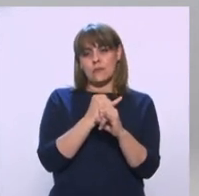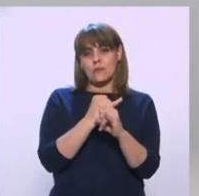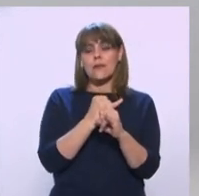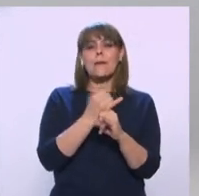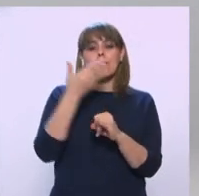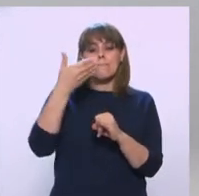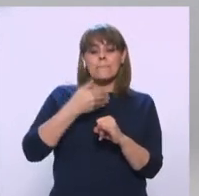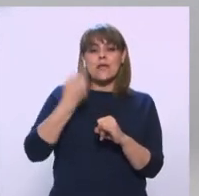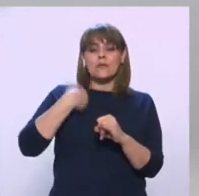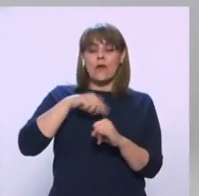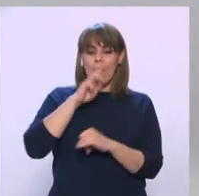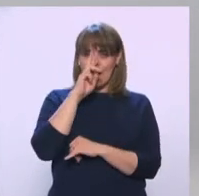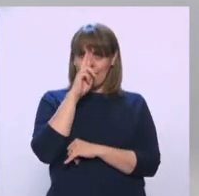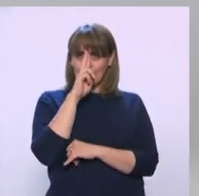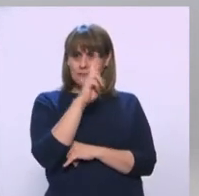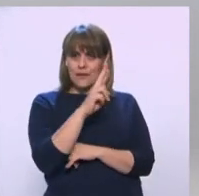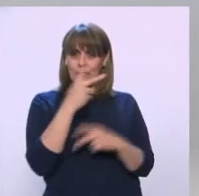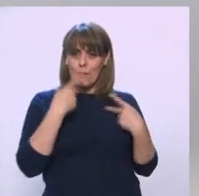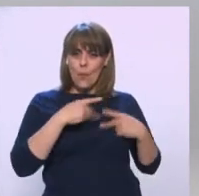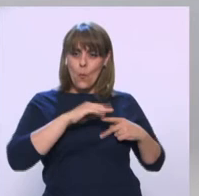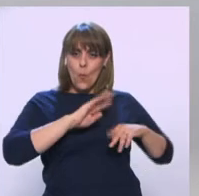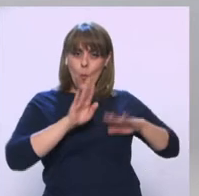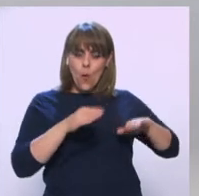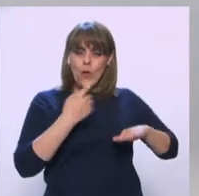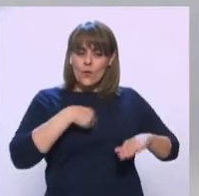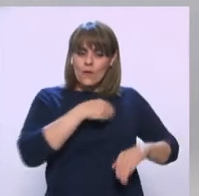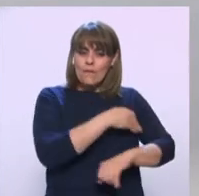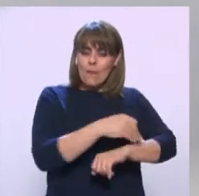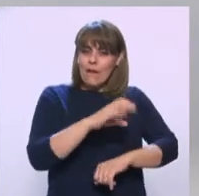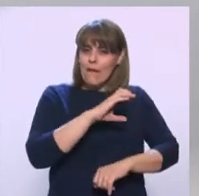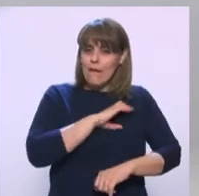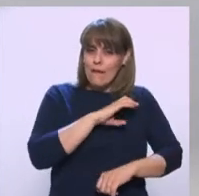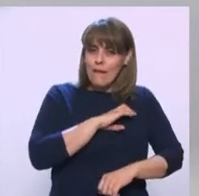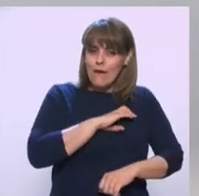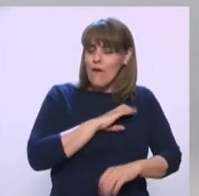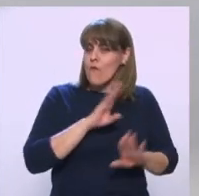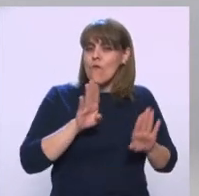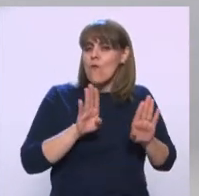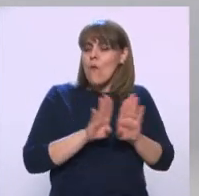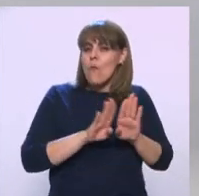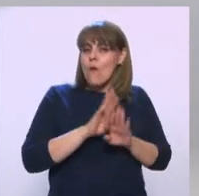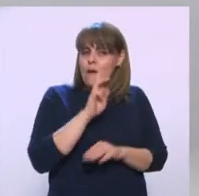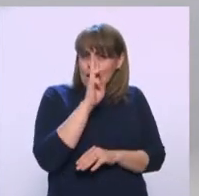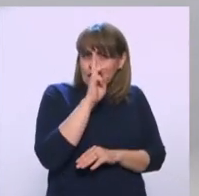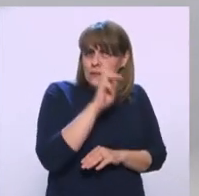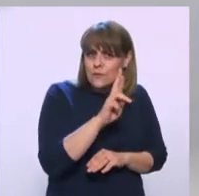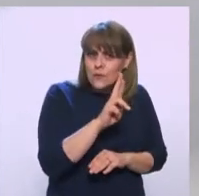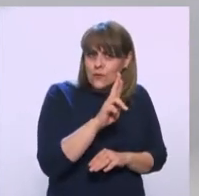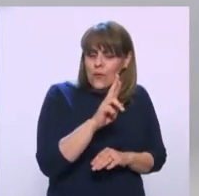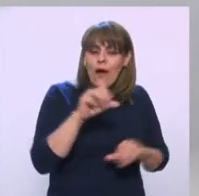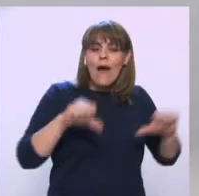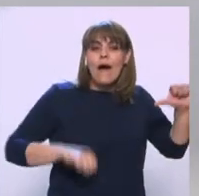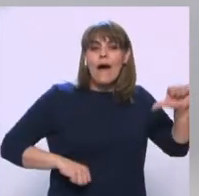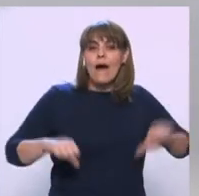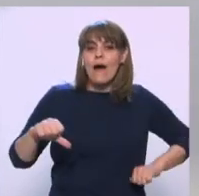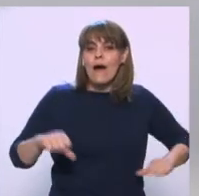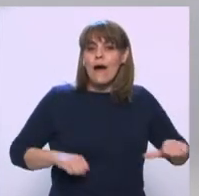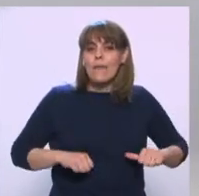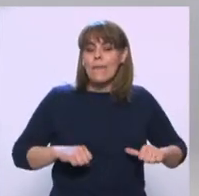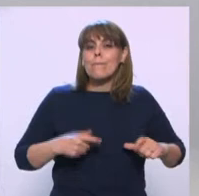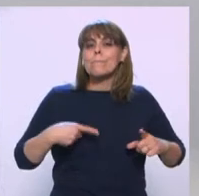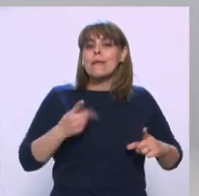honrar a nuestros muertos, a nuestros seres queridos, a través de una serie de actividades